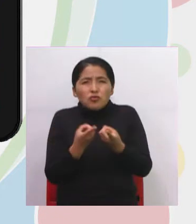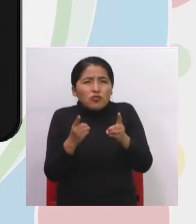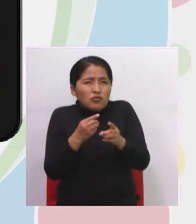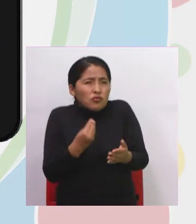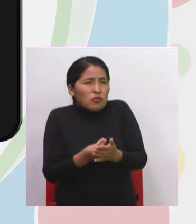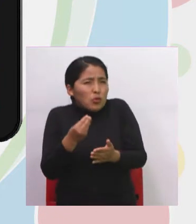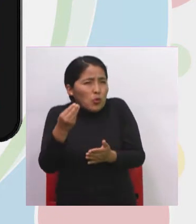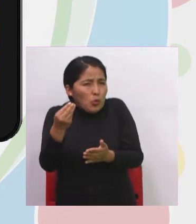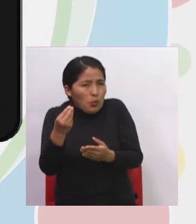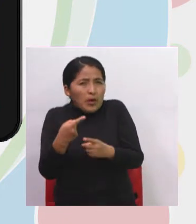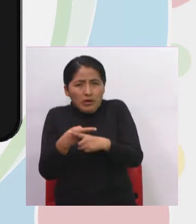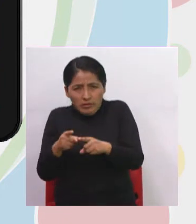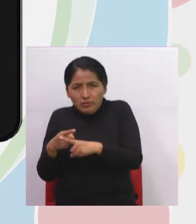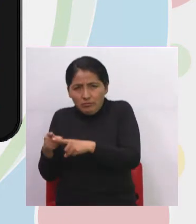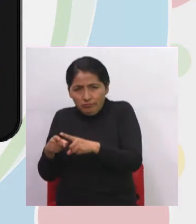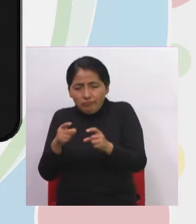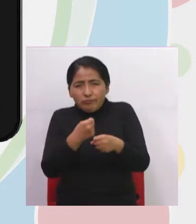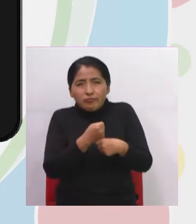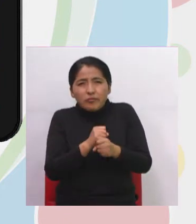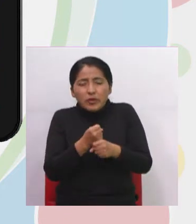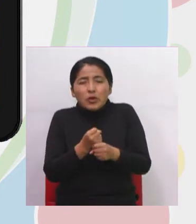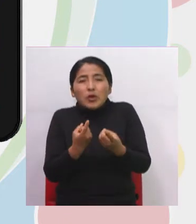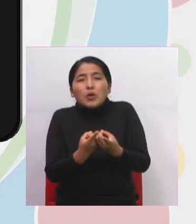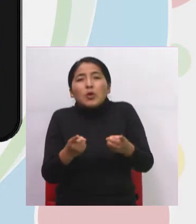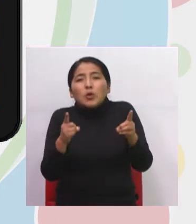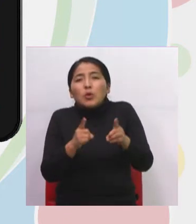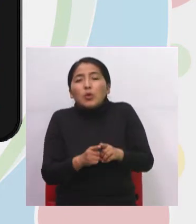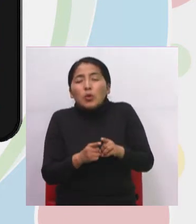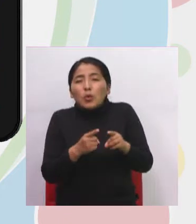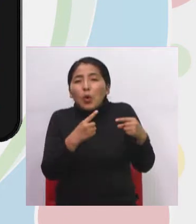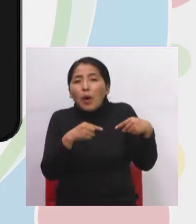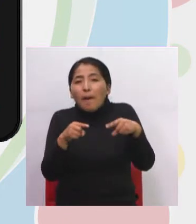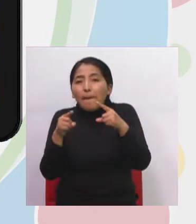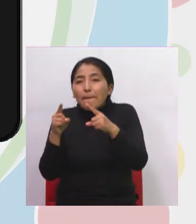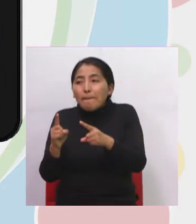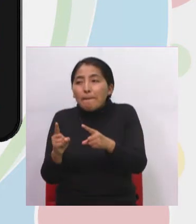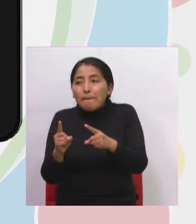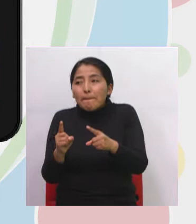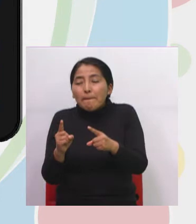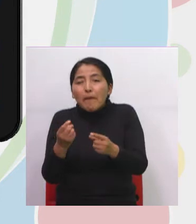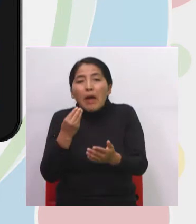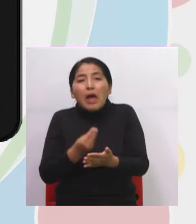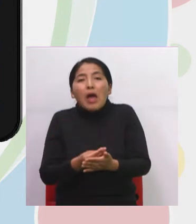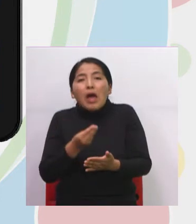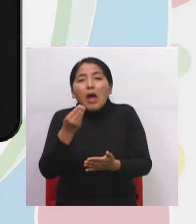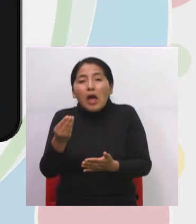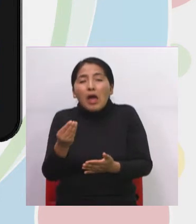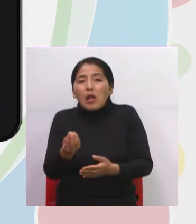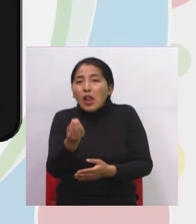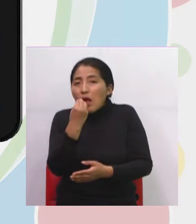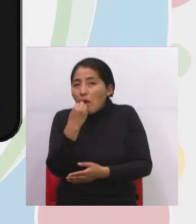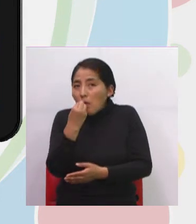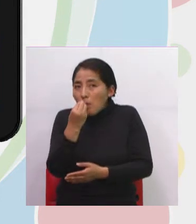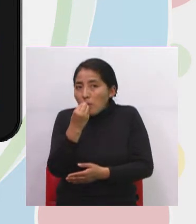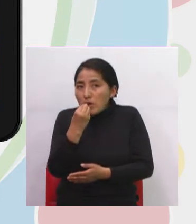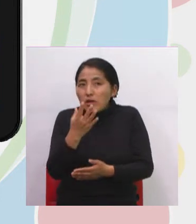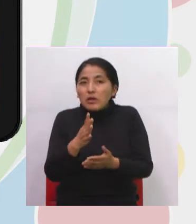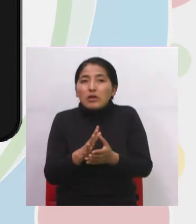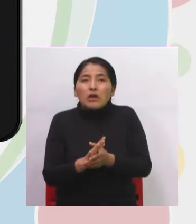diferentes productos, cuando vamos donde nuestra casera a comprar los alimentos.